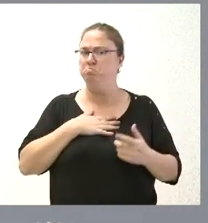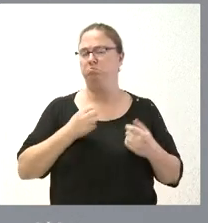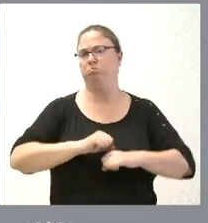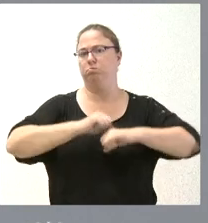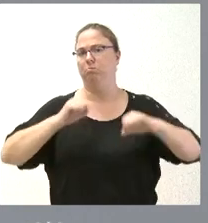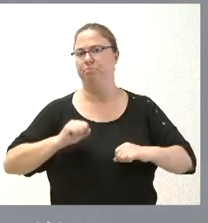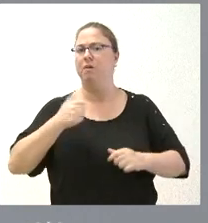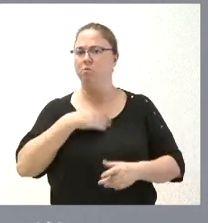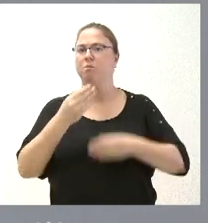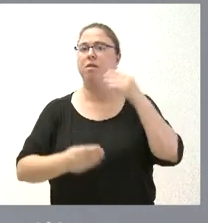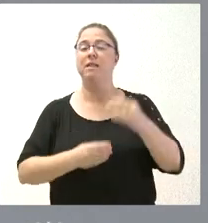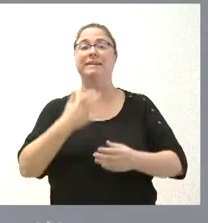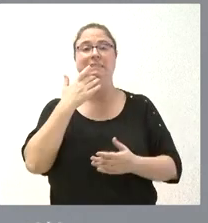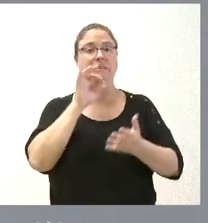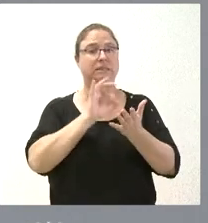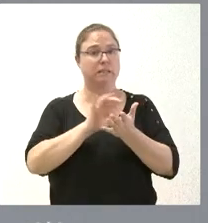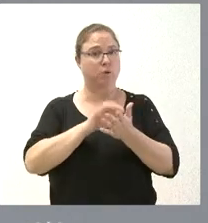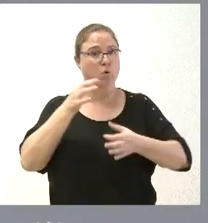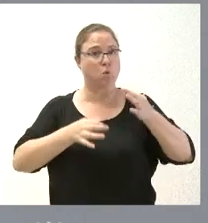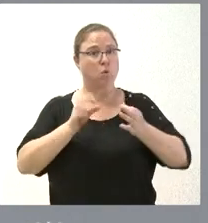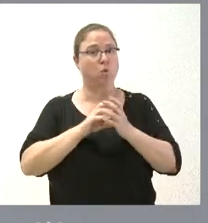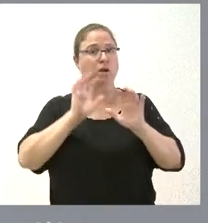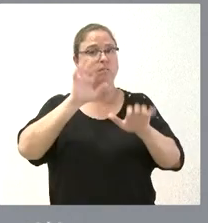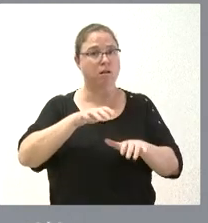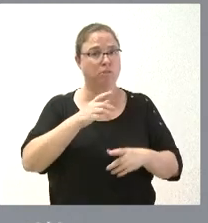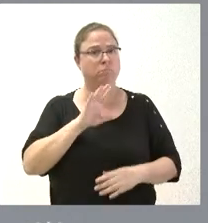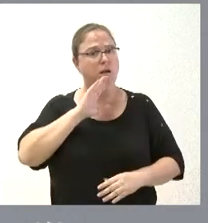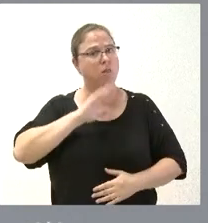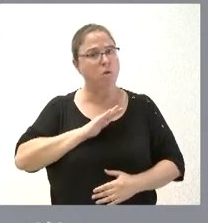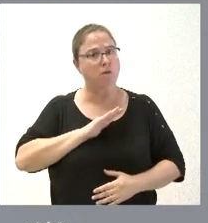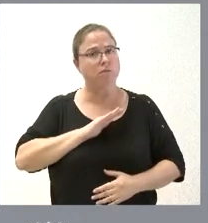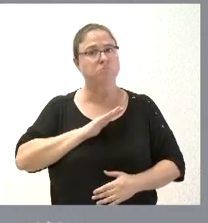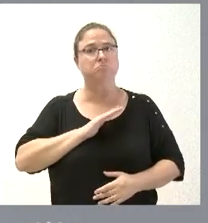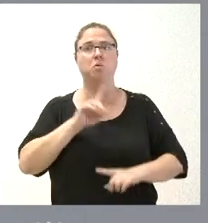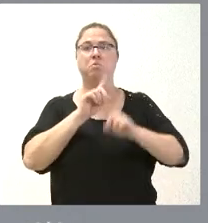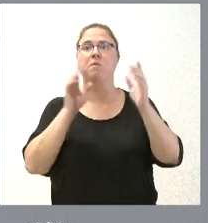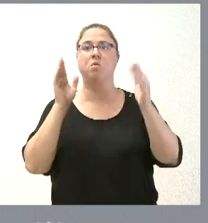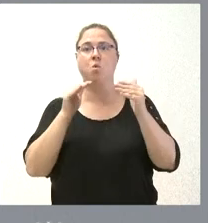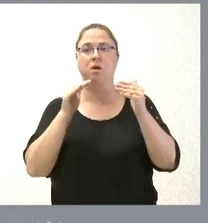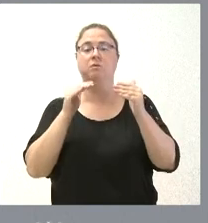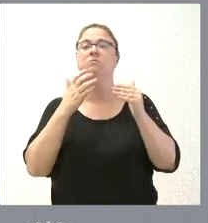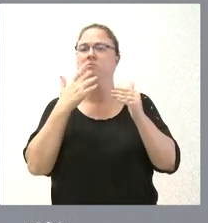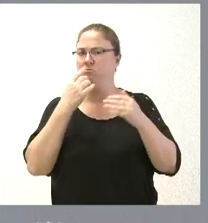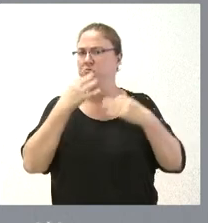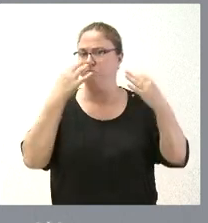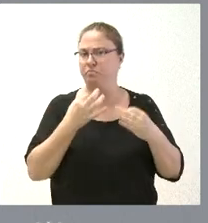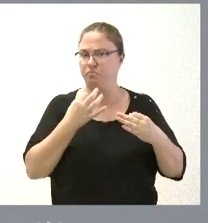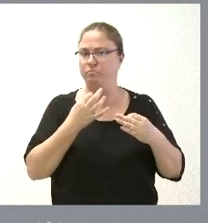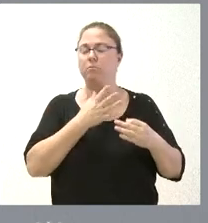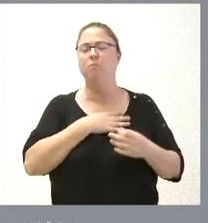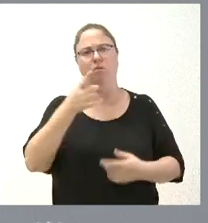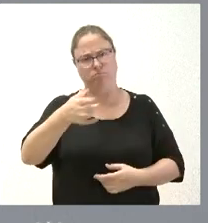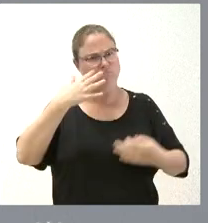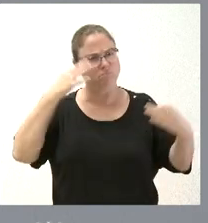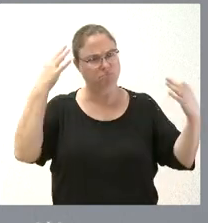ello y, lógicamente, si los servicios jurídicos de la Junta de Castilla y León lo estiman oportuno y no ponen inconveniente, sino todo lo contrario, pues tenga usted la